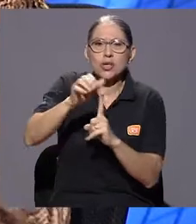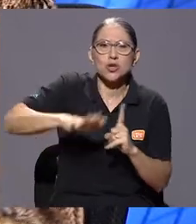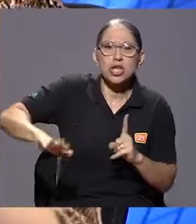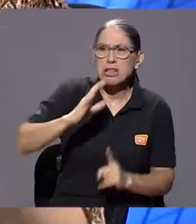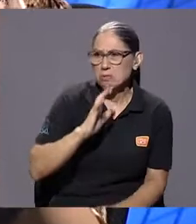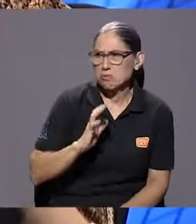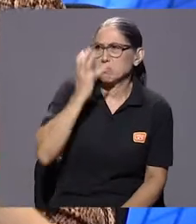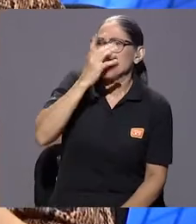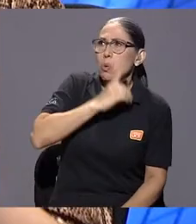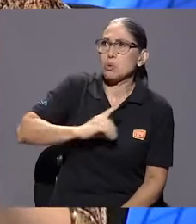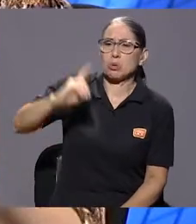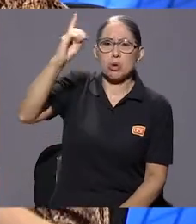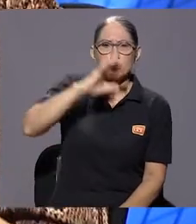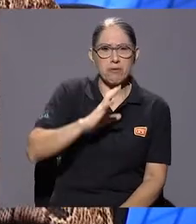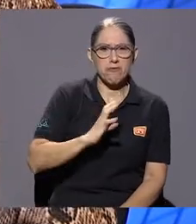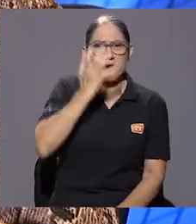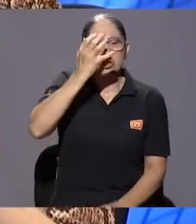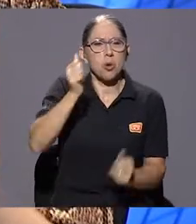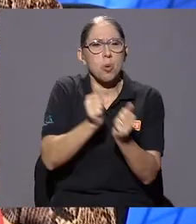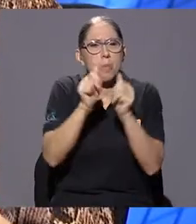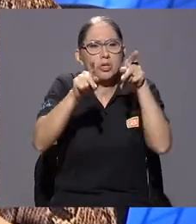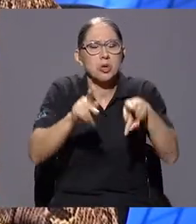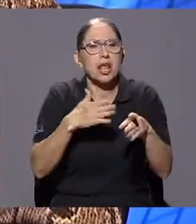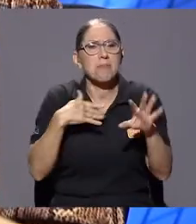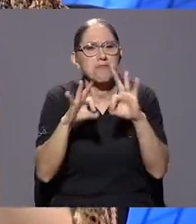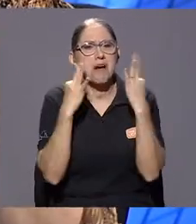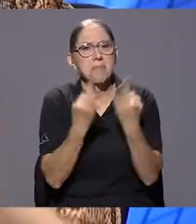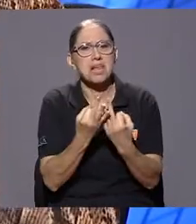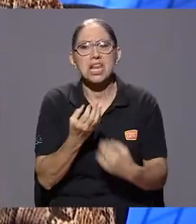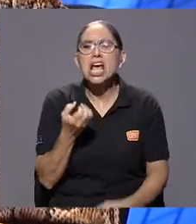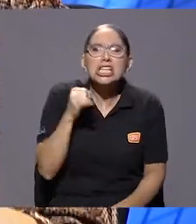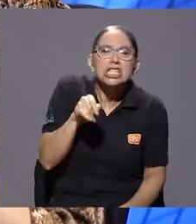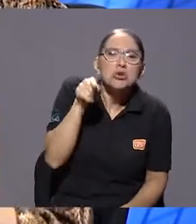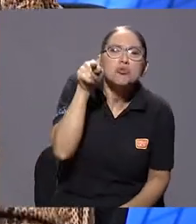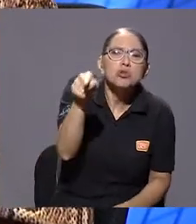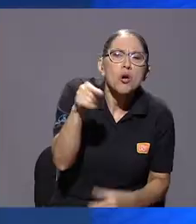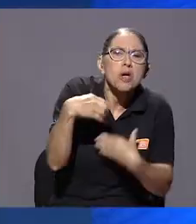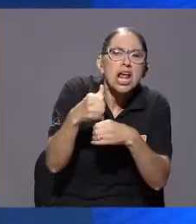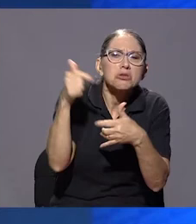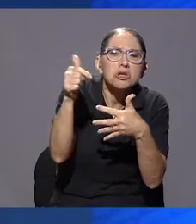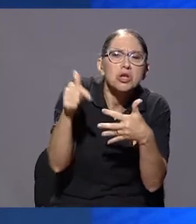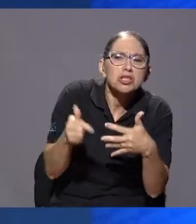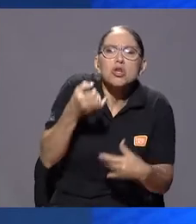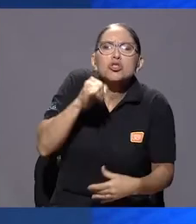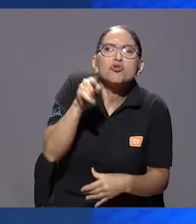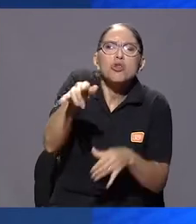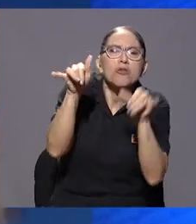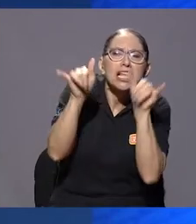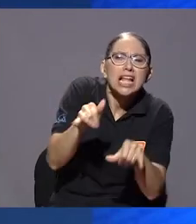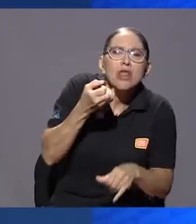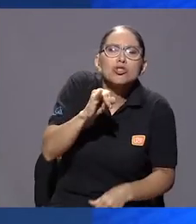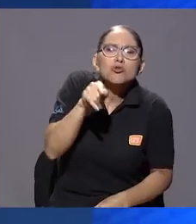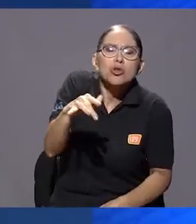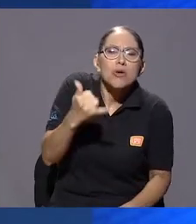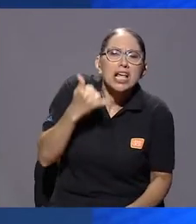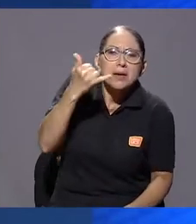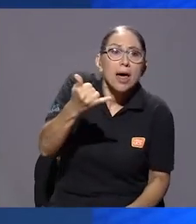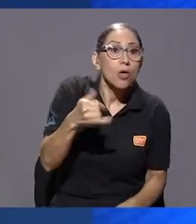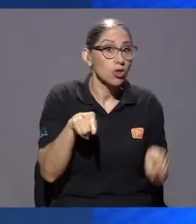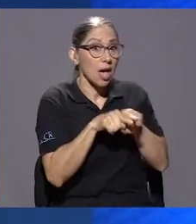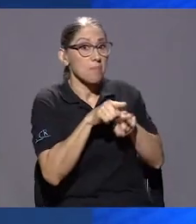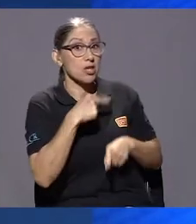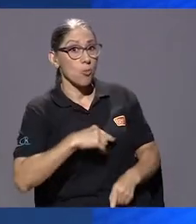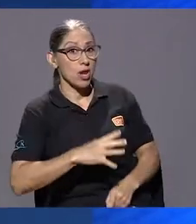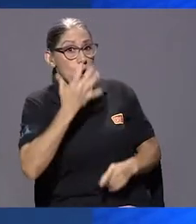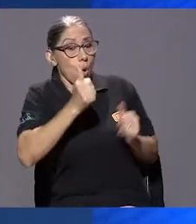tal vez con un familiar. Si vos lo hubieras hecho, si vos hubieras estado, si hubieras llamado, si me hubieras avisado, claro, me enojo conmigo también porque yo no